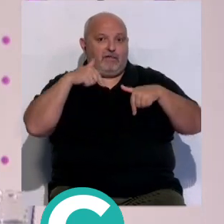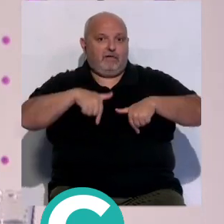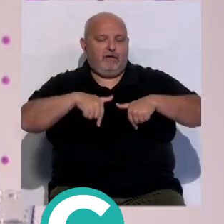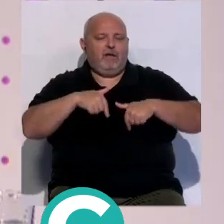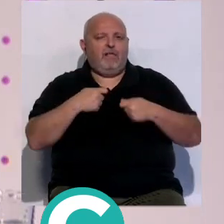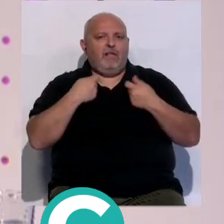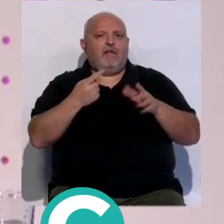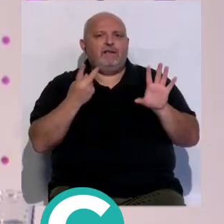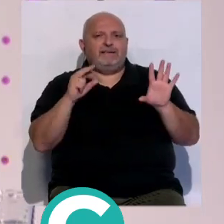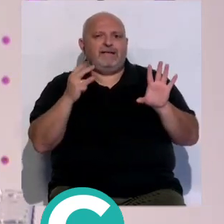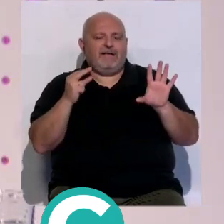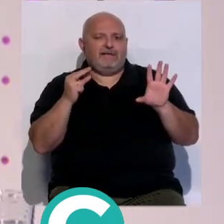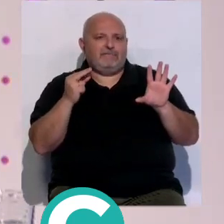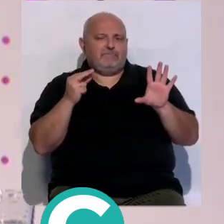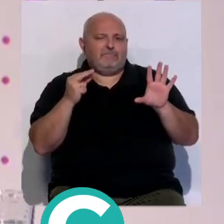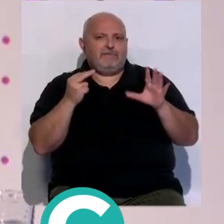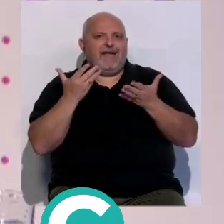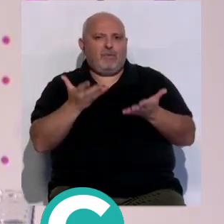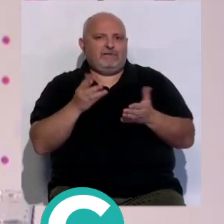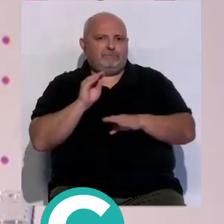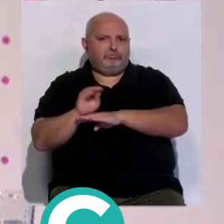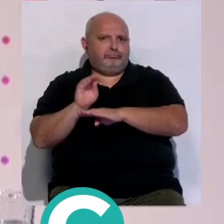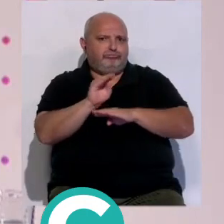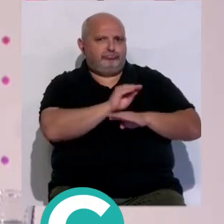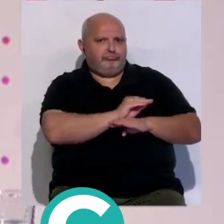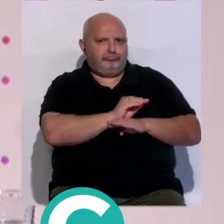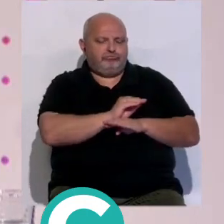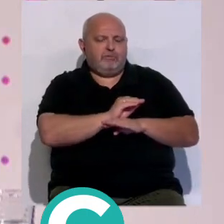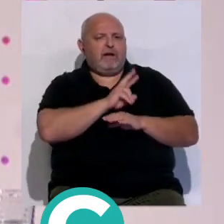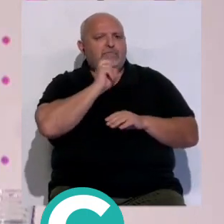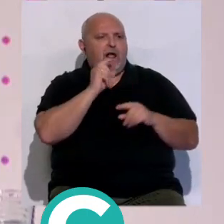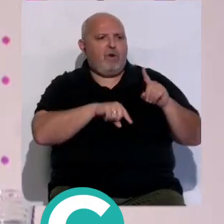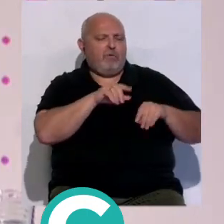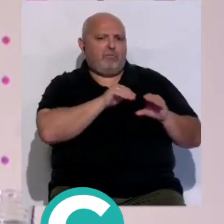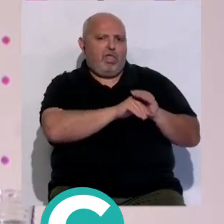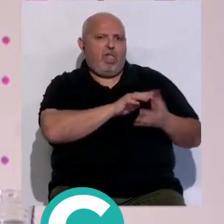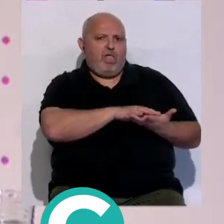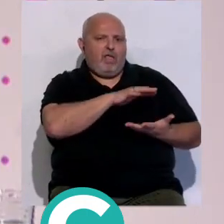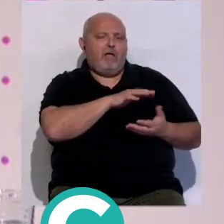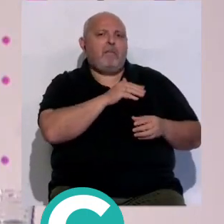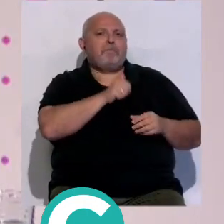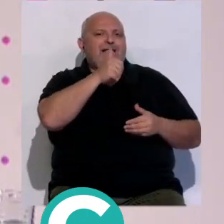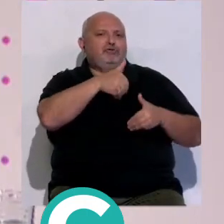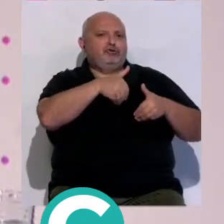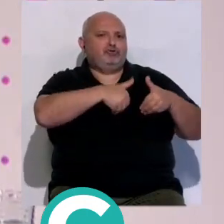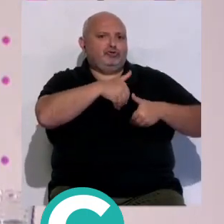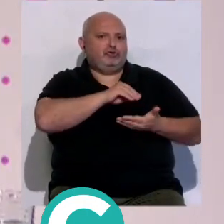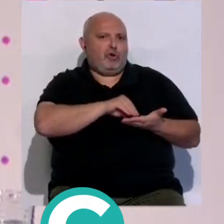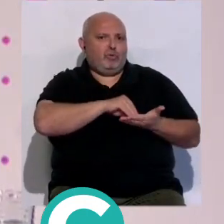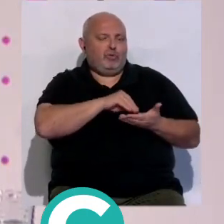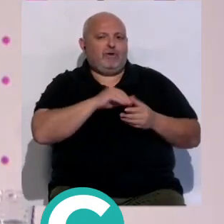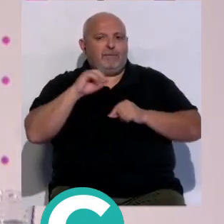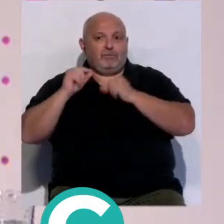y hemos dado 70, hemos conseguido 70 ayudas ha habido, tenemos reservas incluso o ha habido más solicitudes que